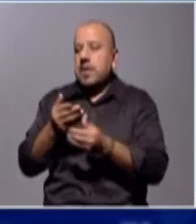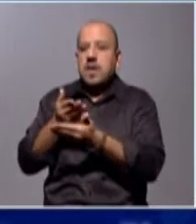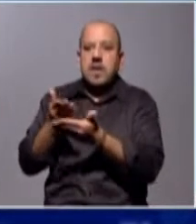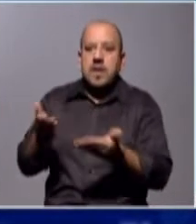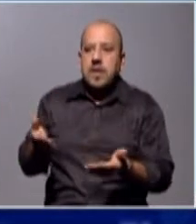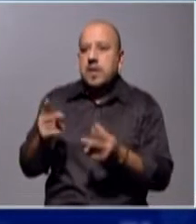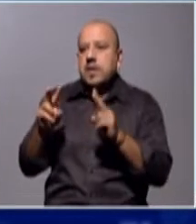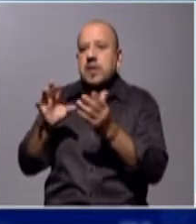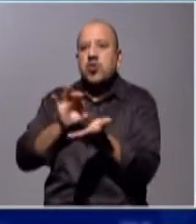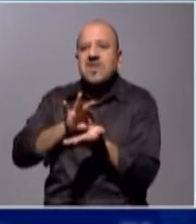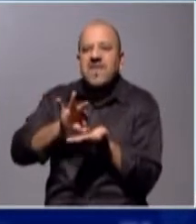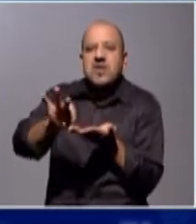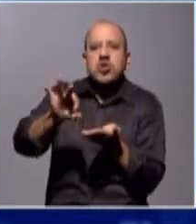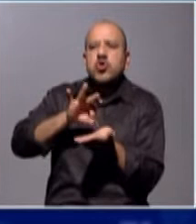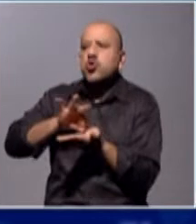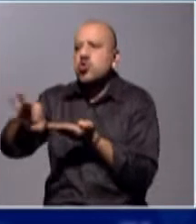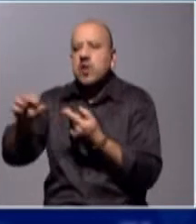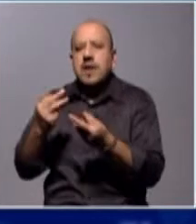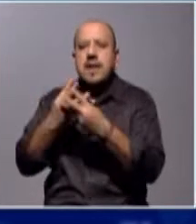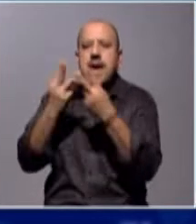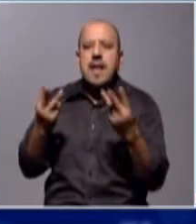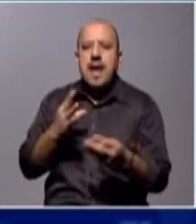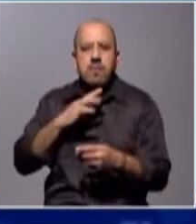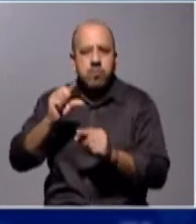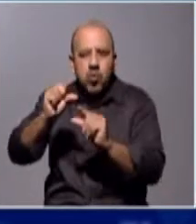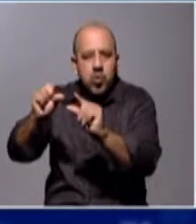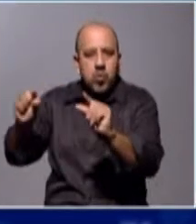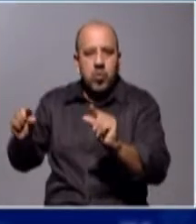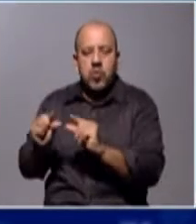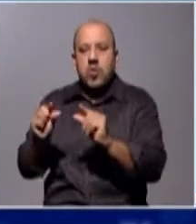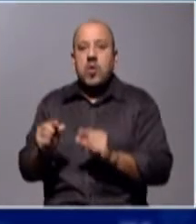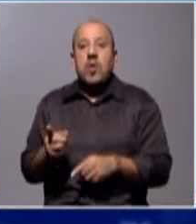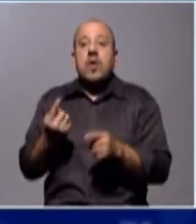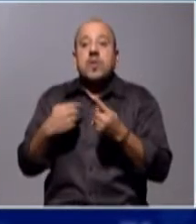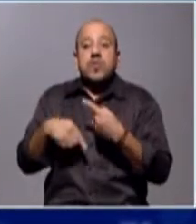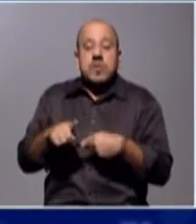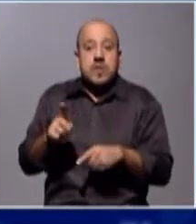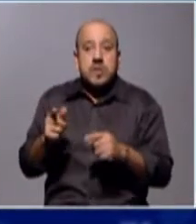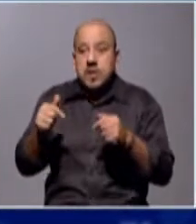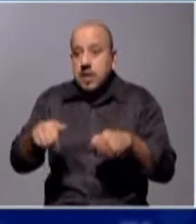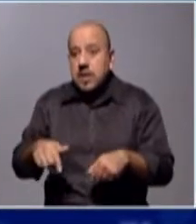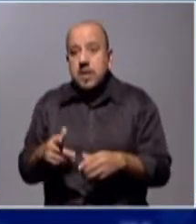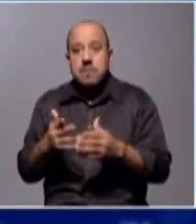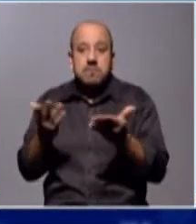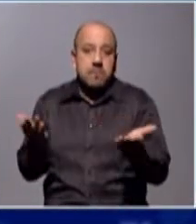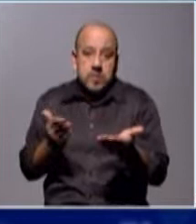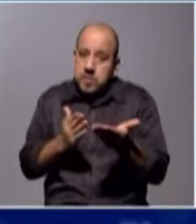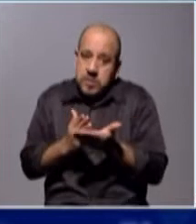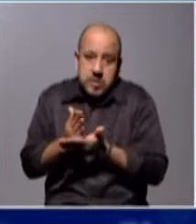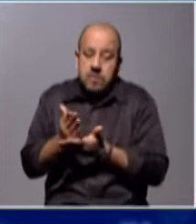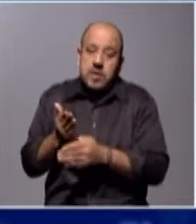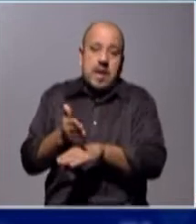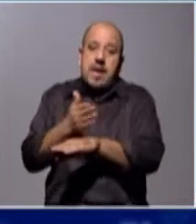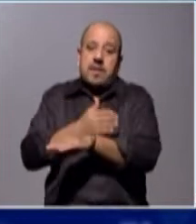población, dificultades que se van modificando y que no son de la pandemia, sino que son previas,